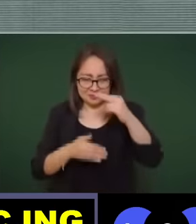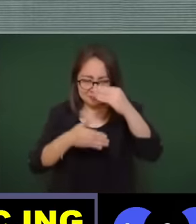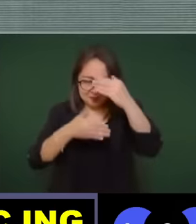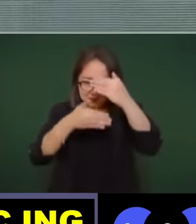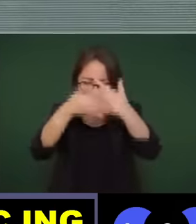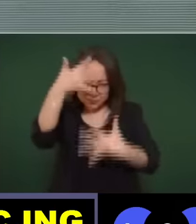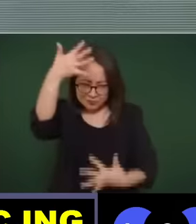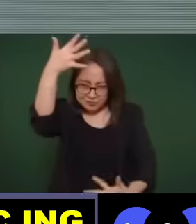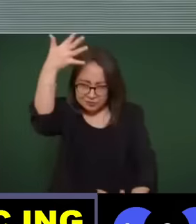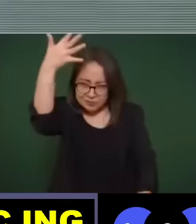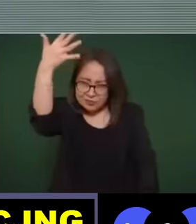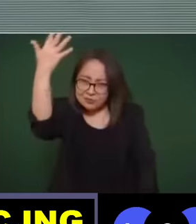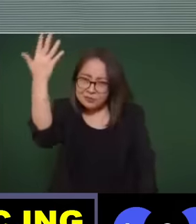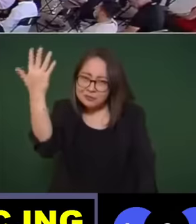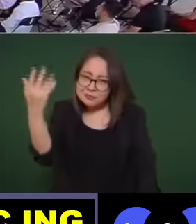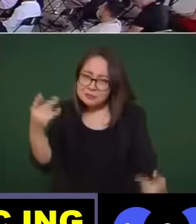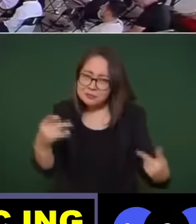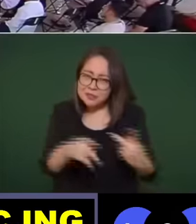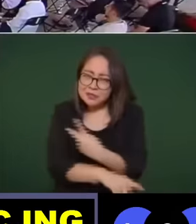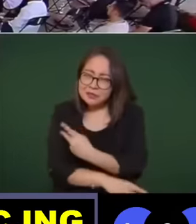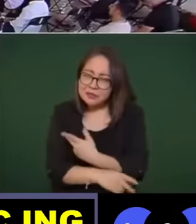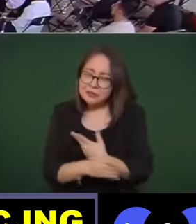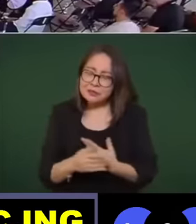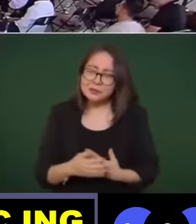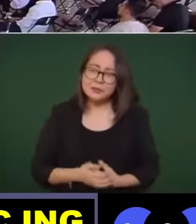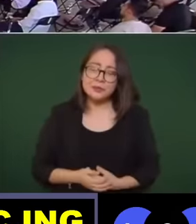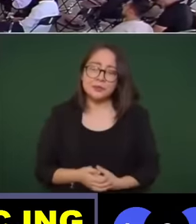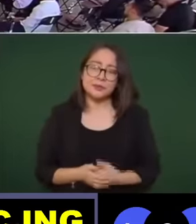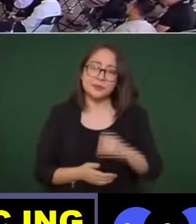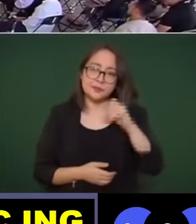hay un